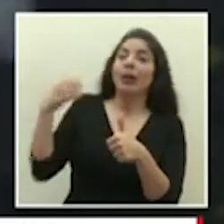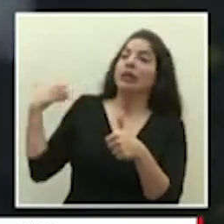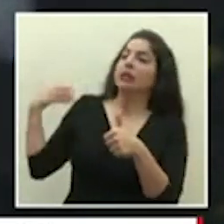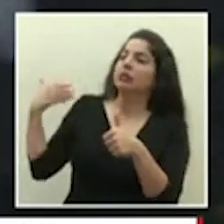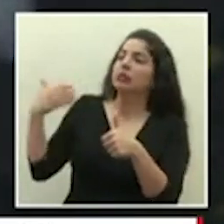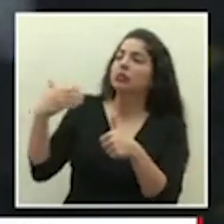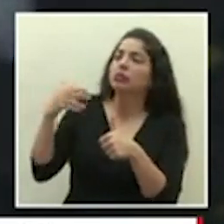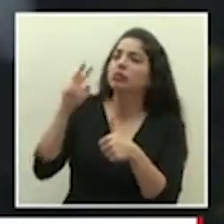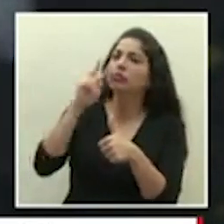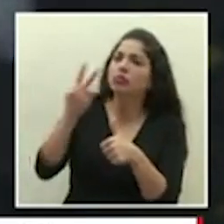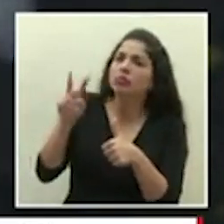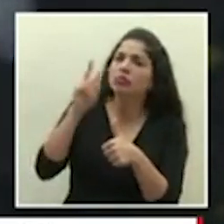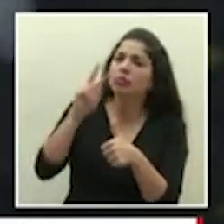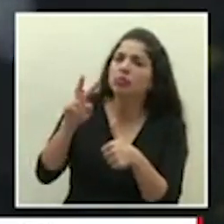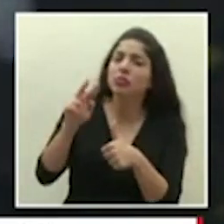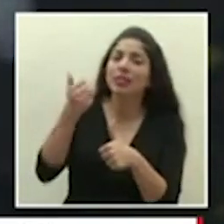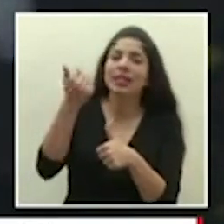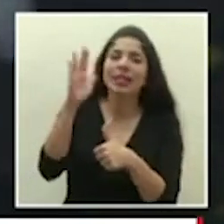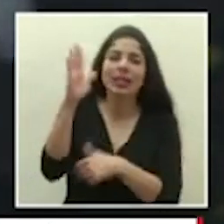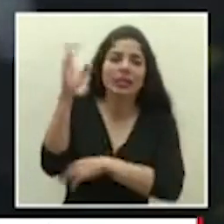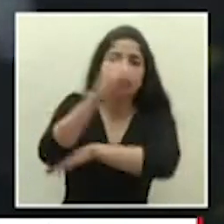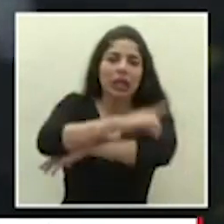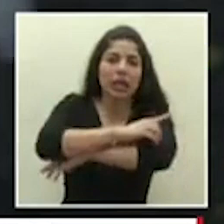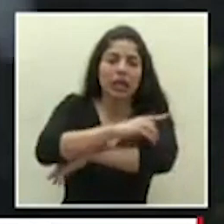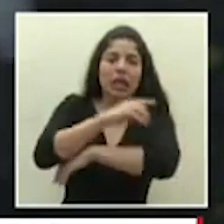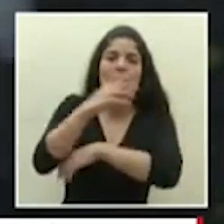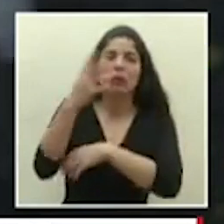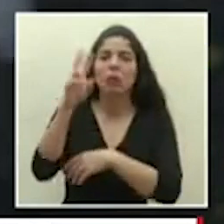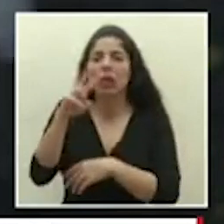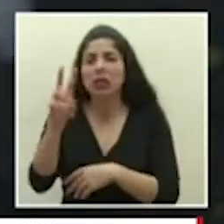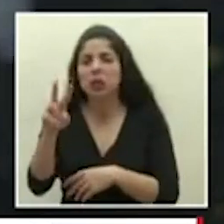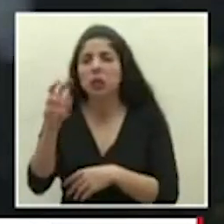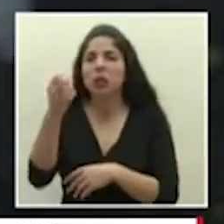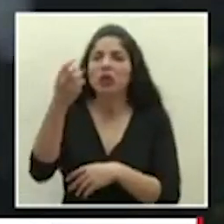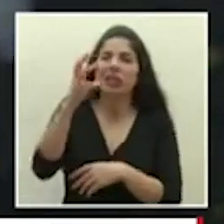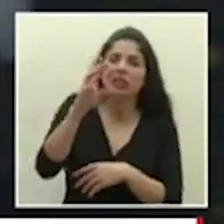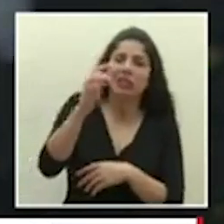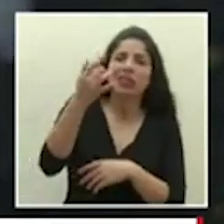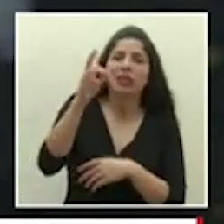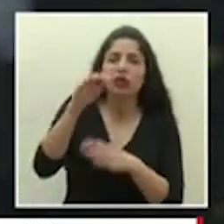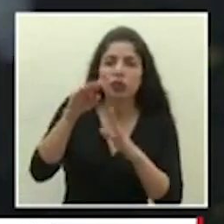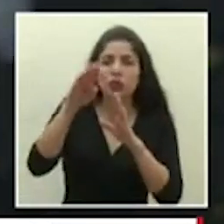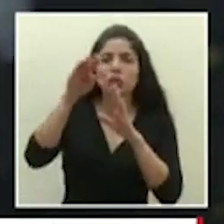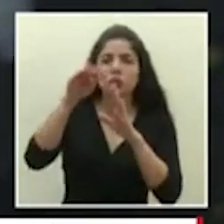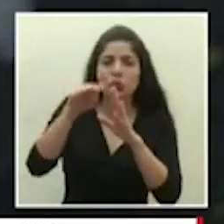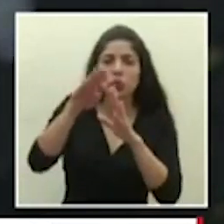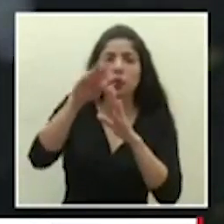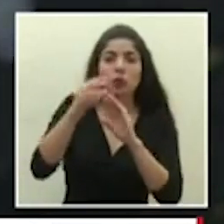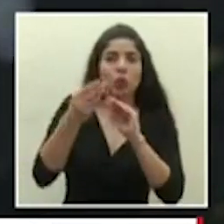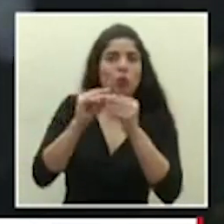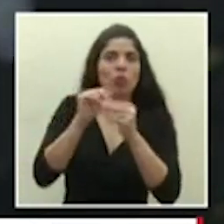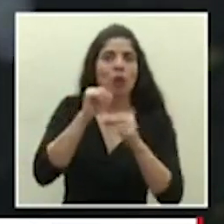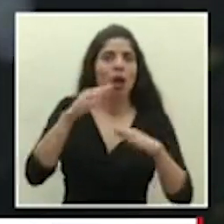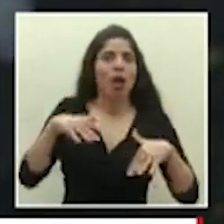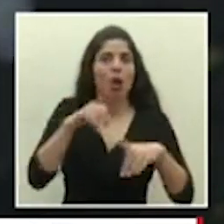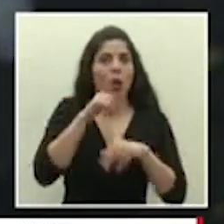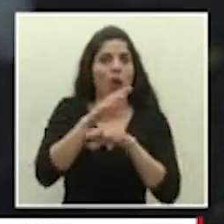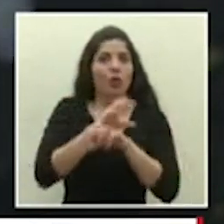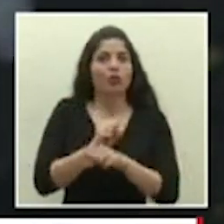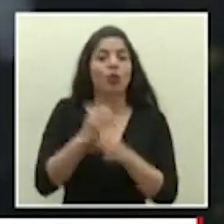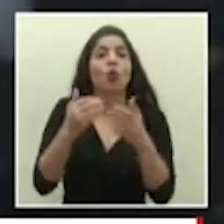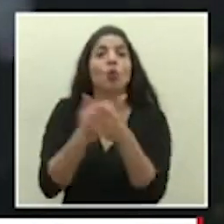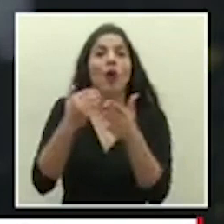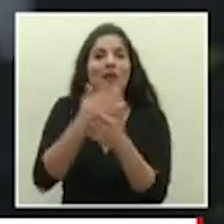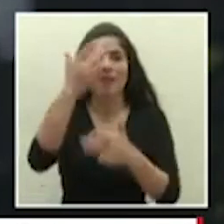hemos visto o más bien en los últimos 15 días de 22 16 18 un número al que no estábamos acostumbrados a ver en casos nuevos